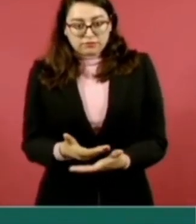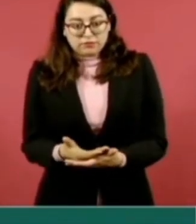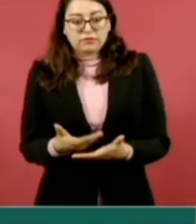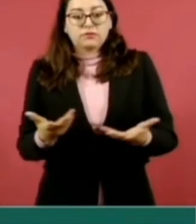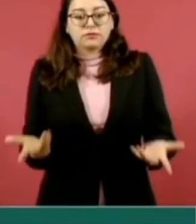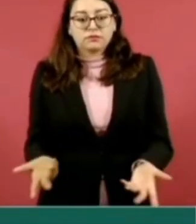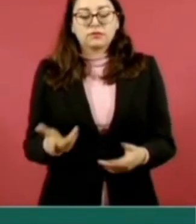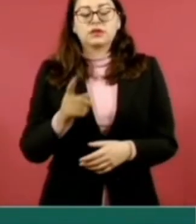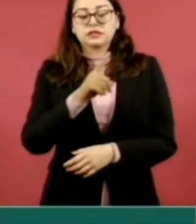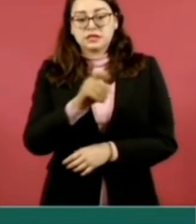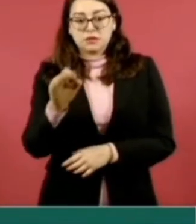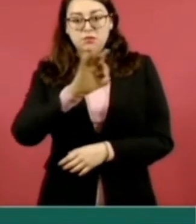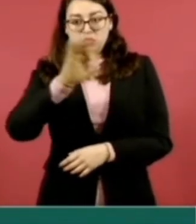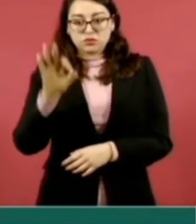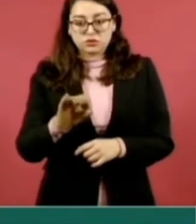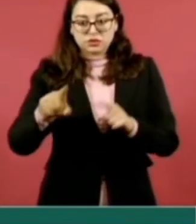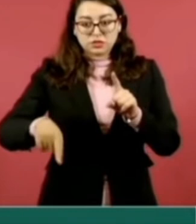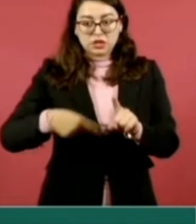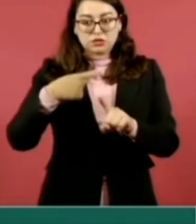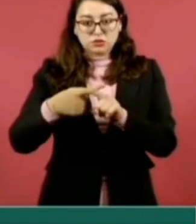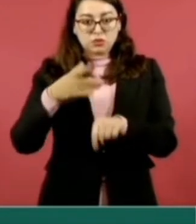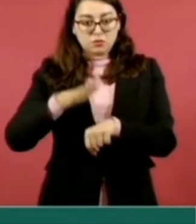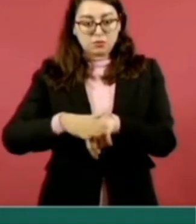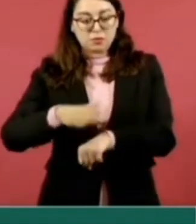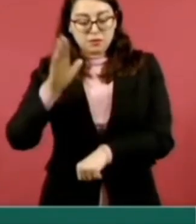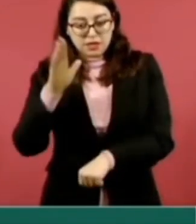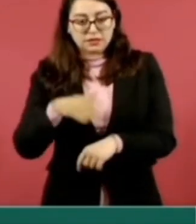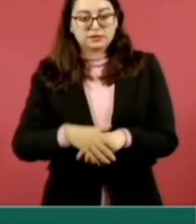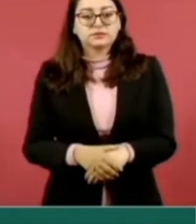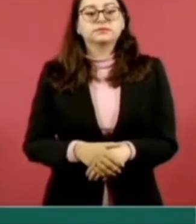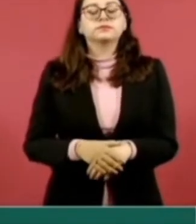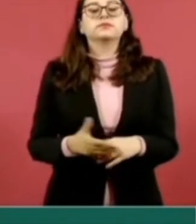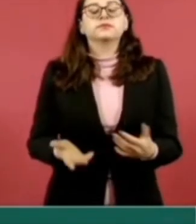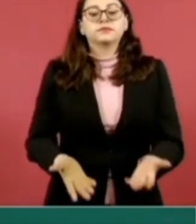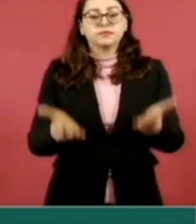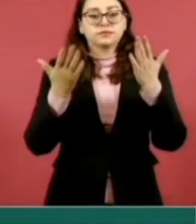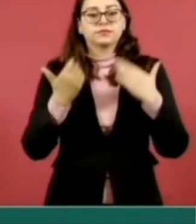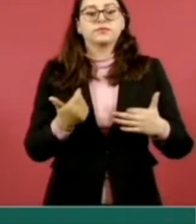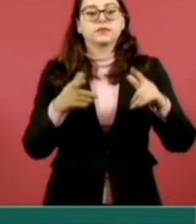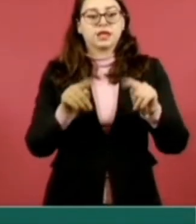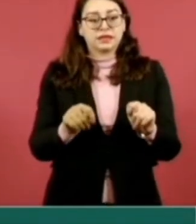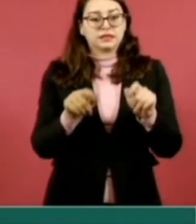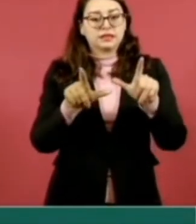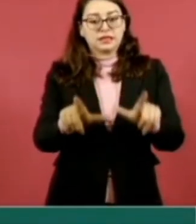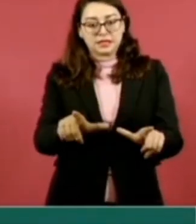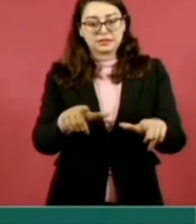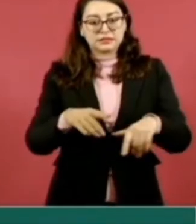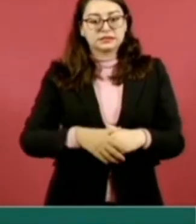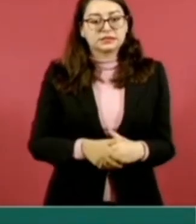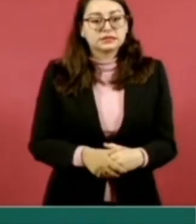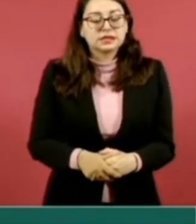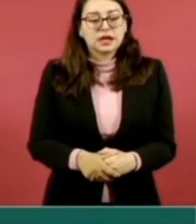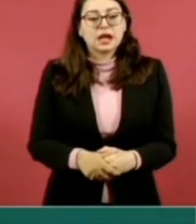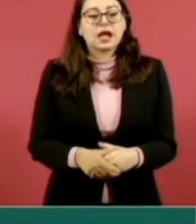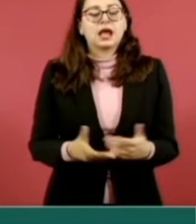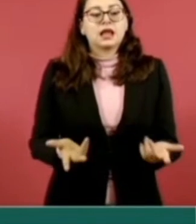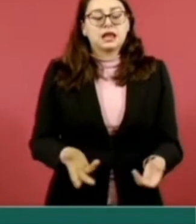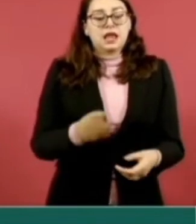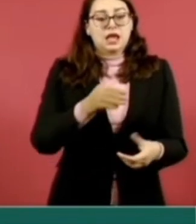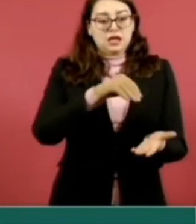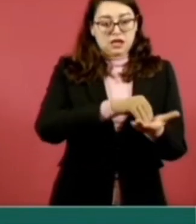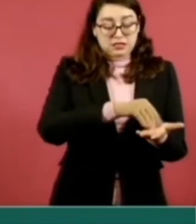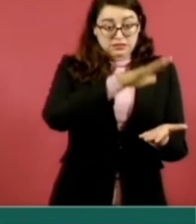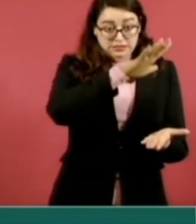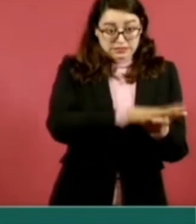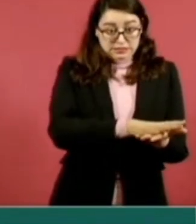mismo podemos ver en el caso de Tlaxcala, la productividad mensual de consultas de especialidad creció en